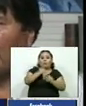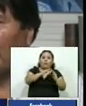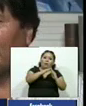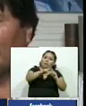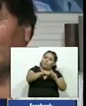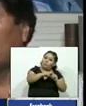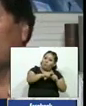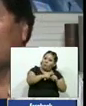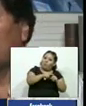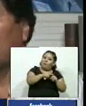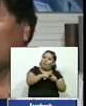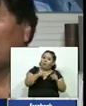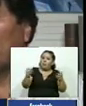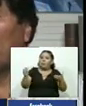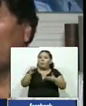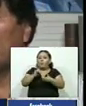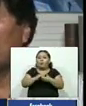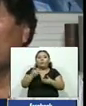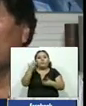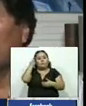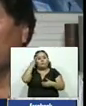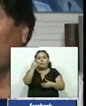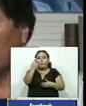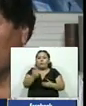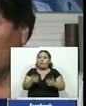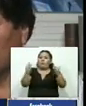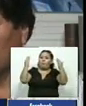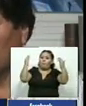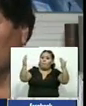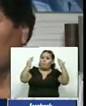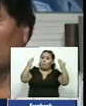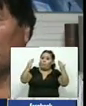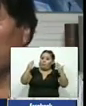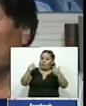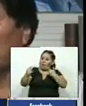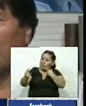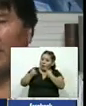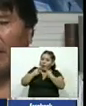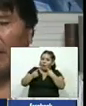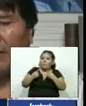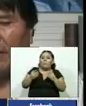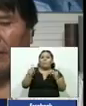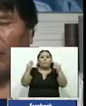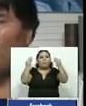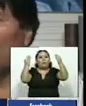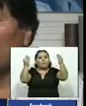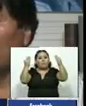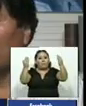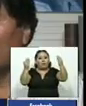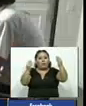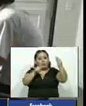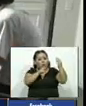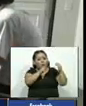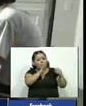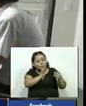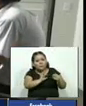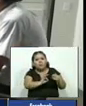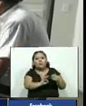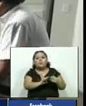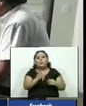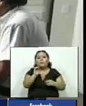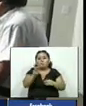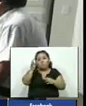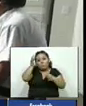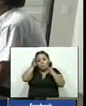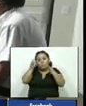católica dicele que el hermano Papa Francisco intervenga Papa de los más humildes reconoció la